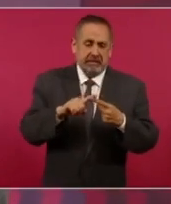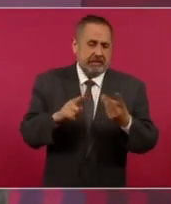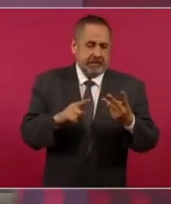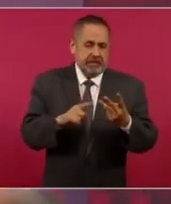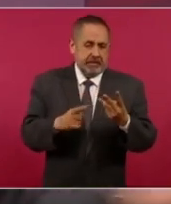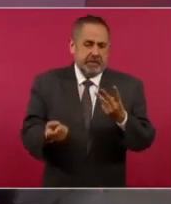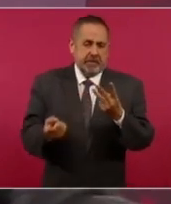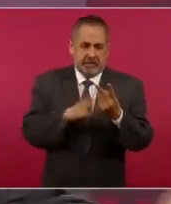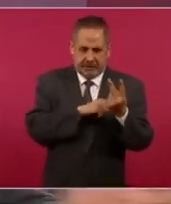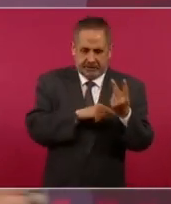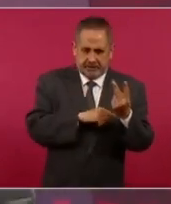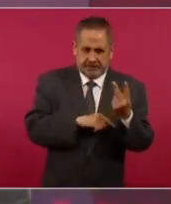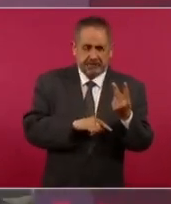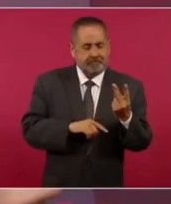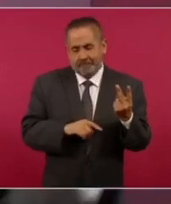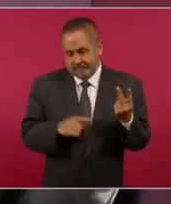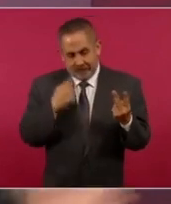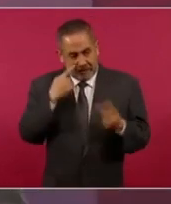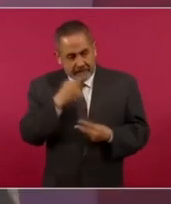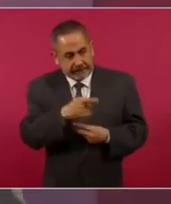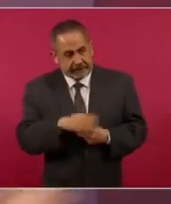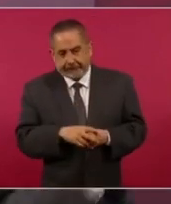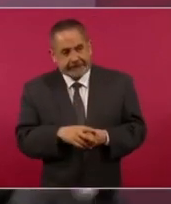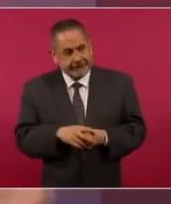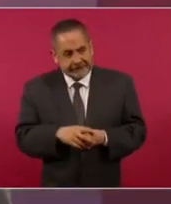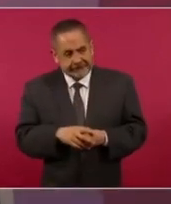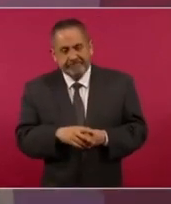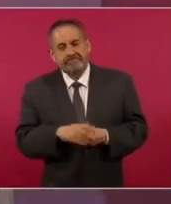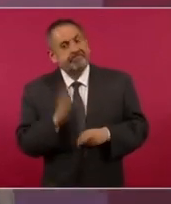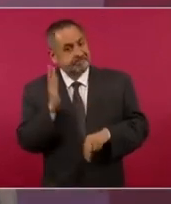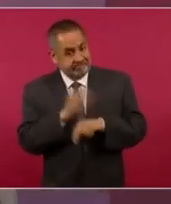Ya vimos que eso no es así.